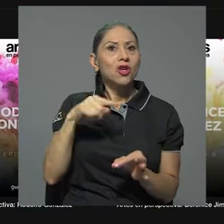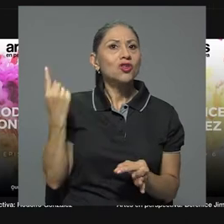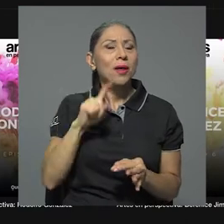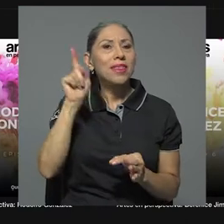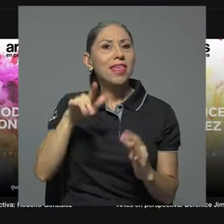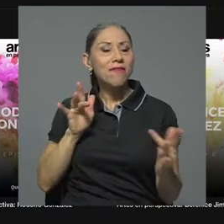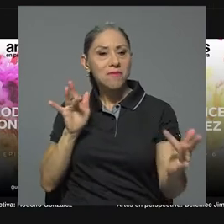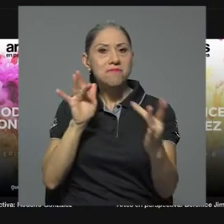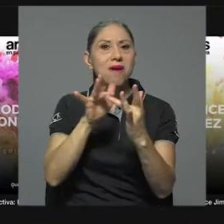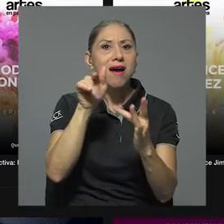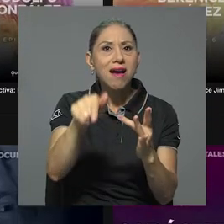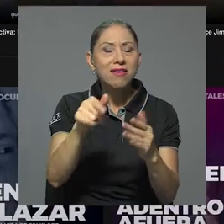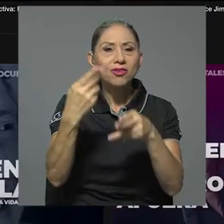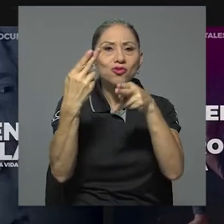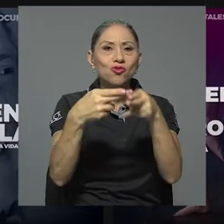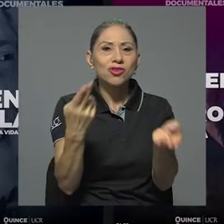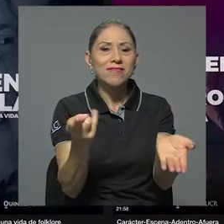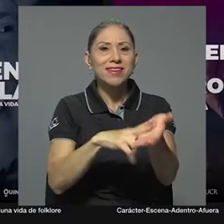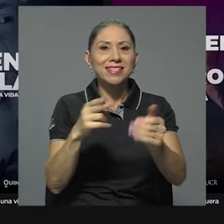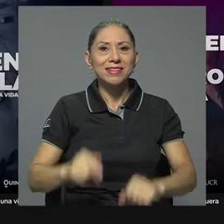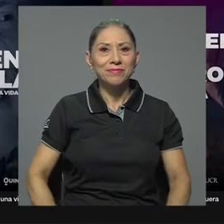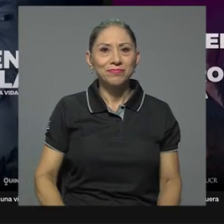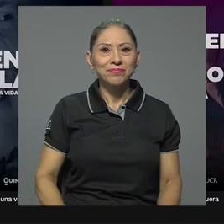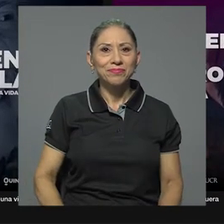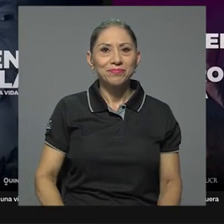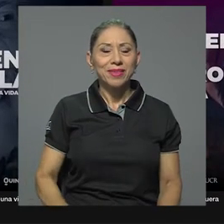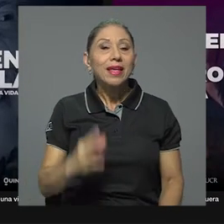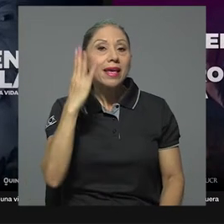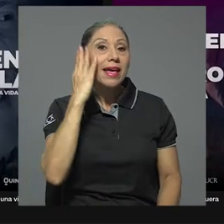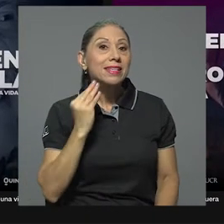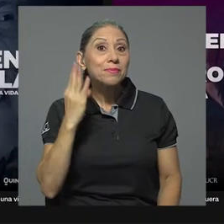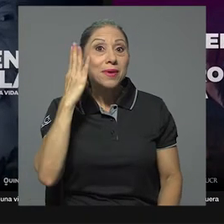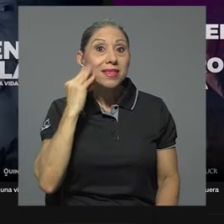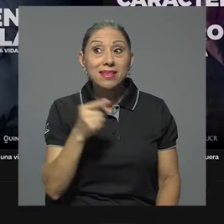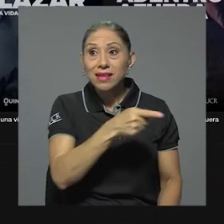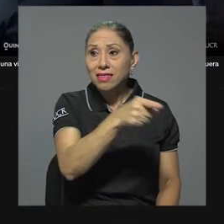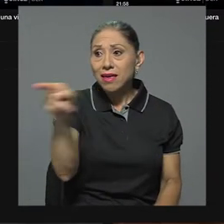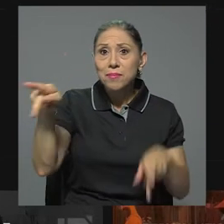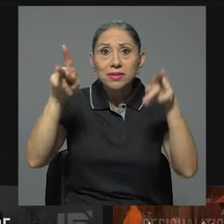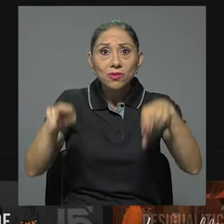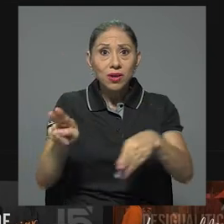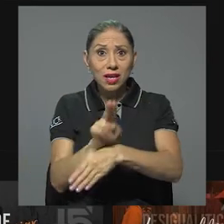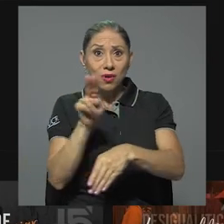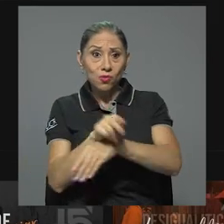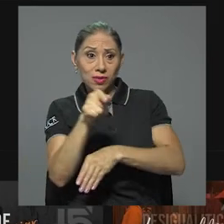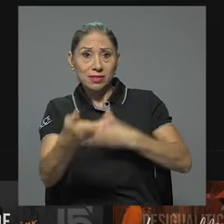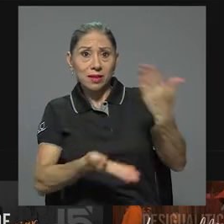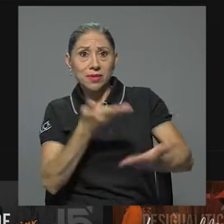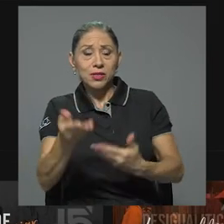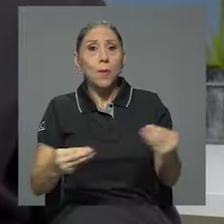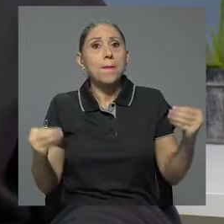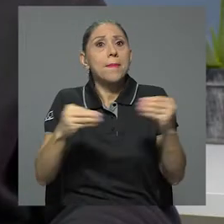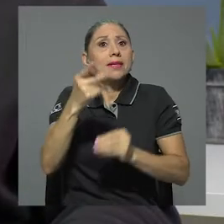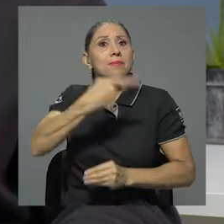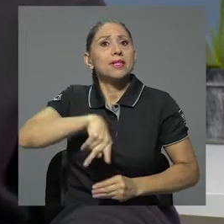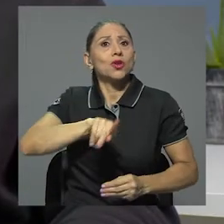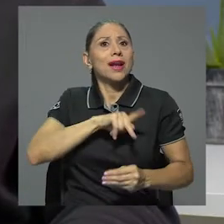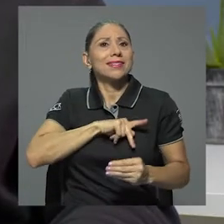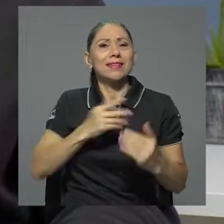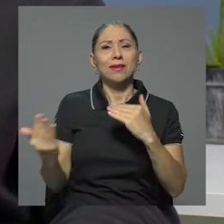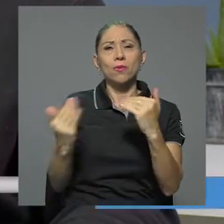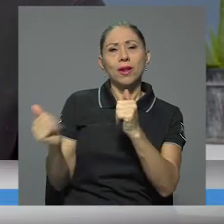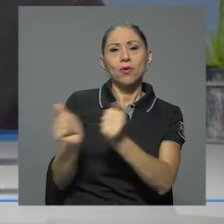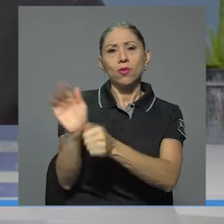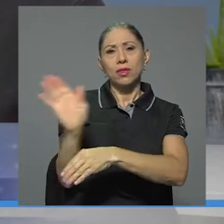al sitio y suscribirse. Convertimos la experiencia del usuario mucho más personalizada que la televisión. Porque digo esto,